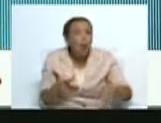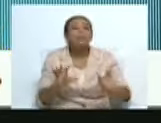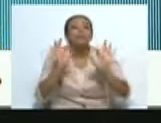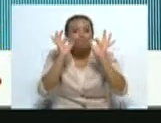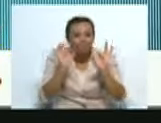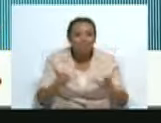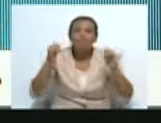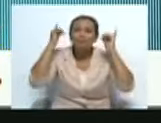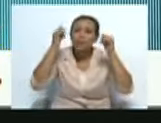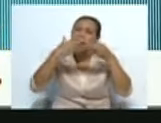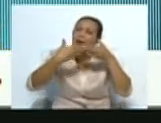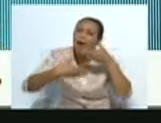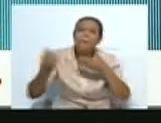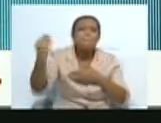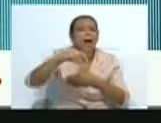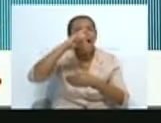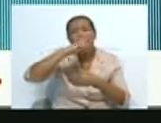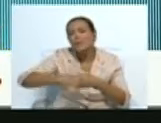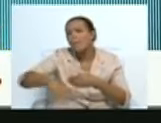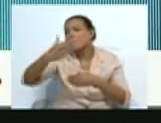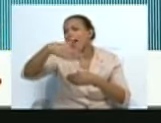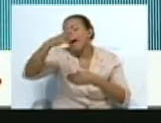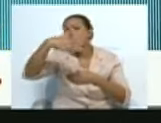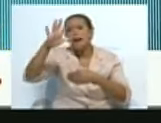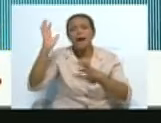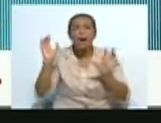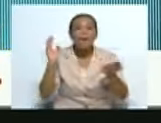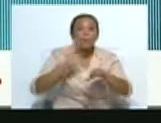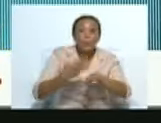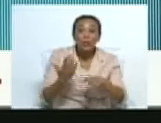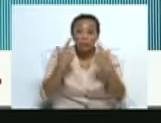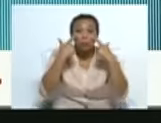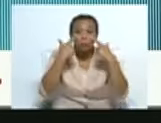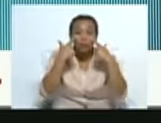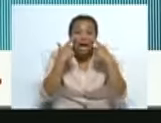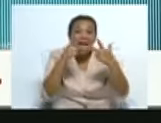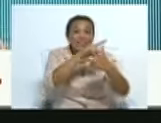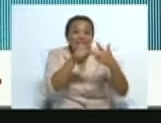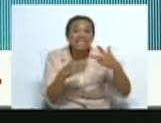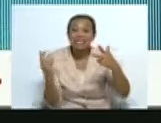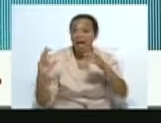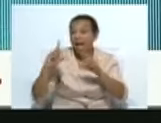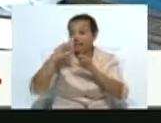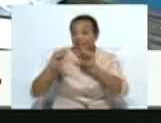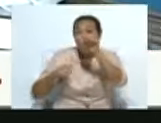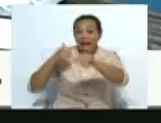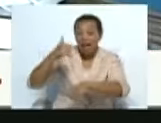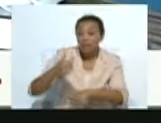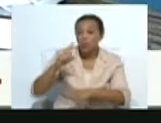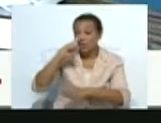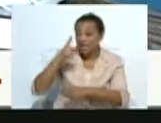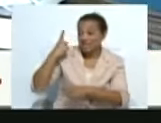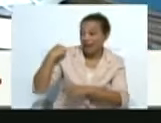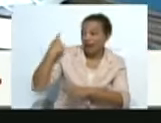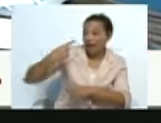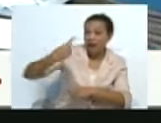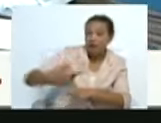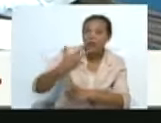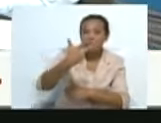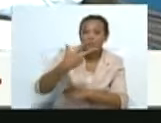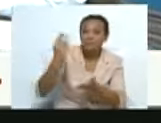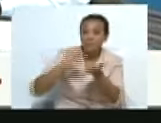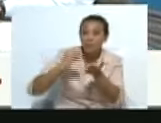festival una larga vida porque, habiéndolo podido ver en las ediciones, he visto cómo crece,